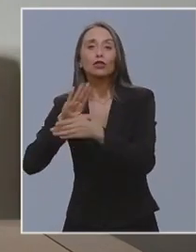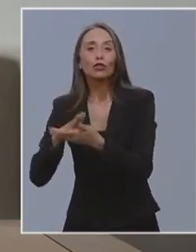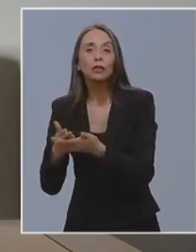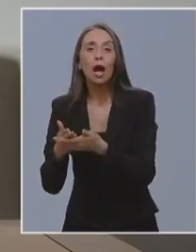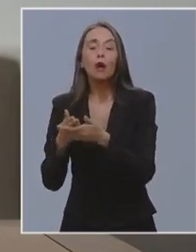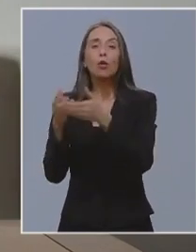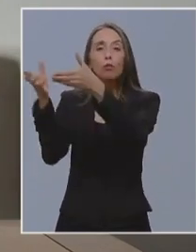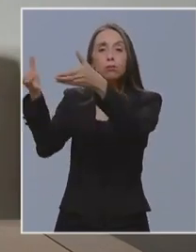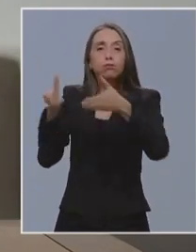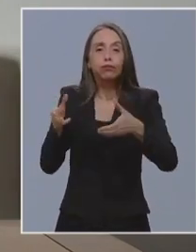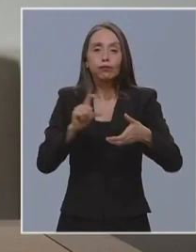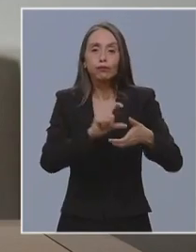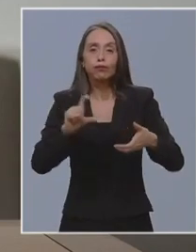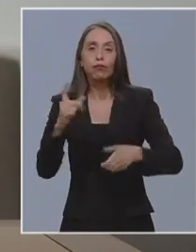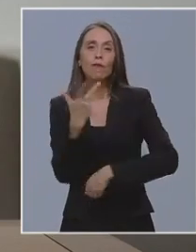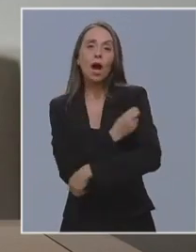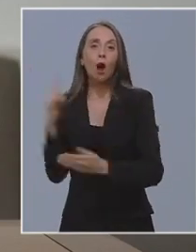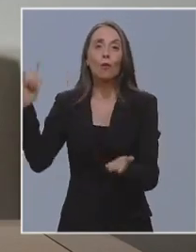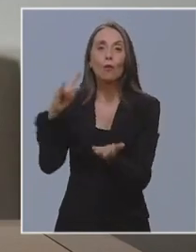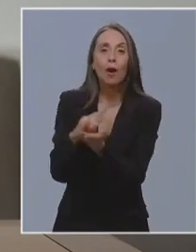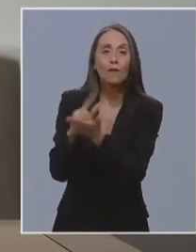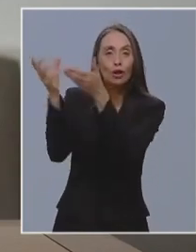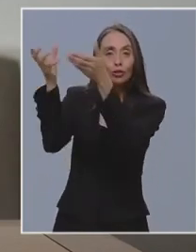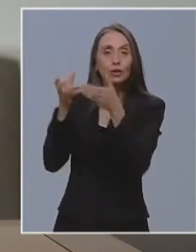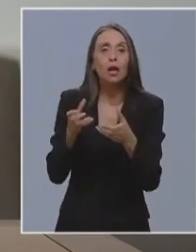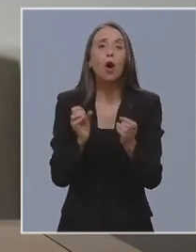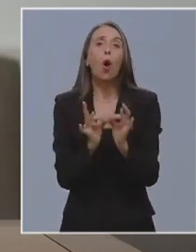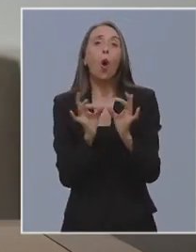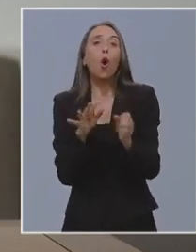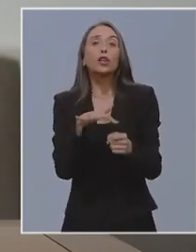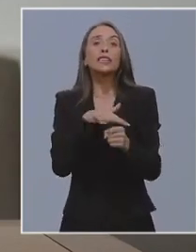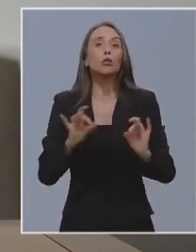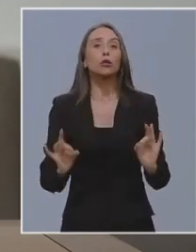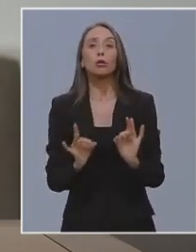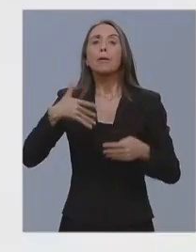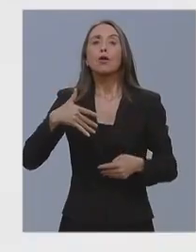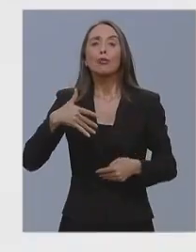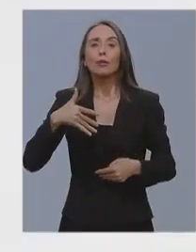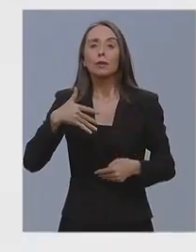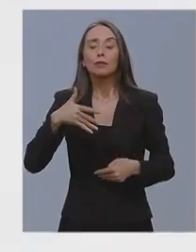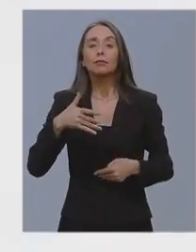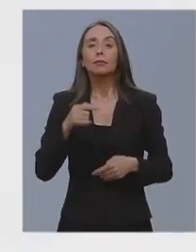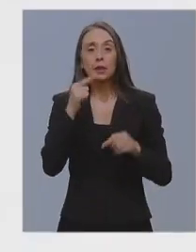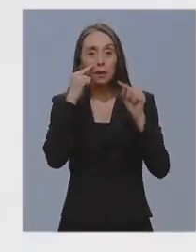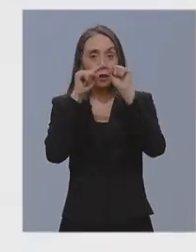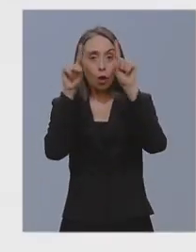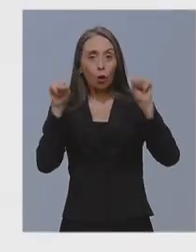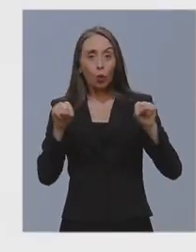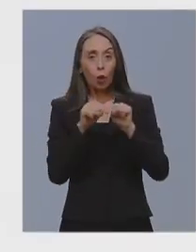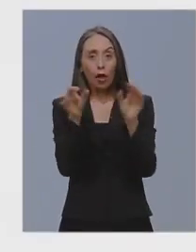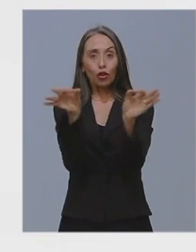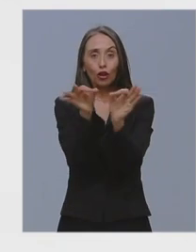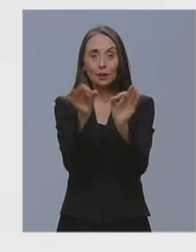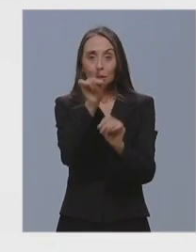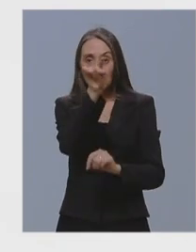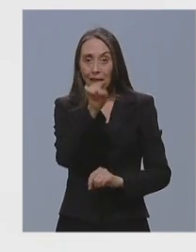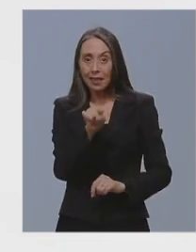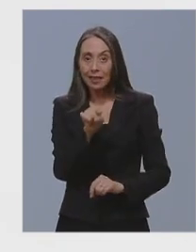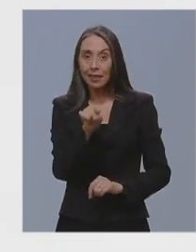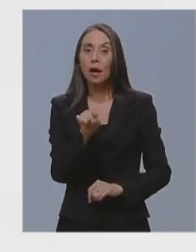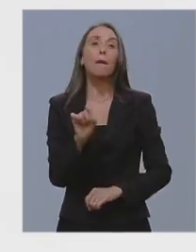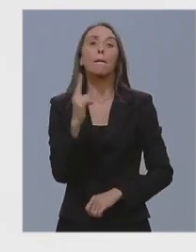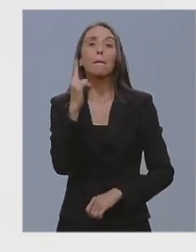el abastecimiento de vacunas o situaciones imprevistas lo hicieran necesario. Como lo muestra el cuadro en pantalla, en primer lugar,